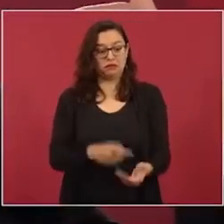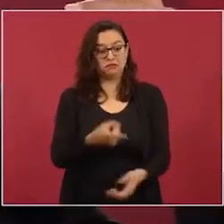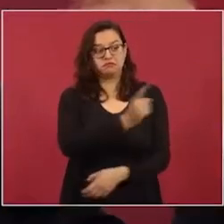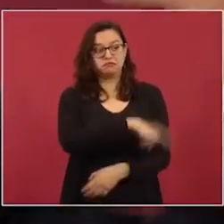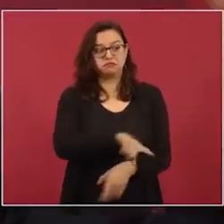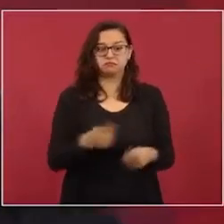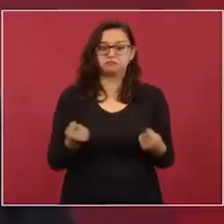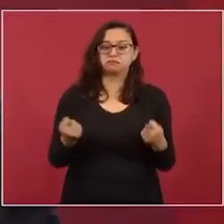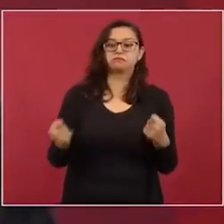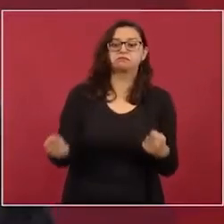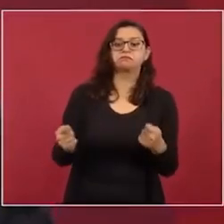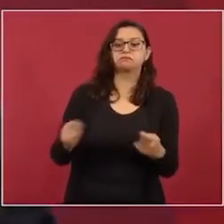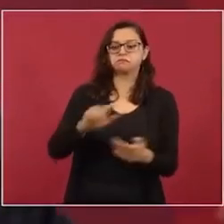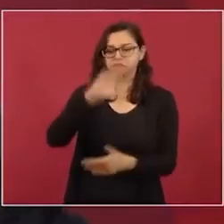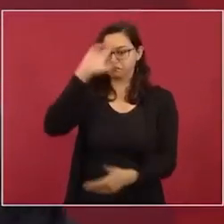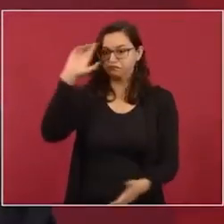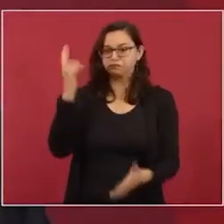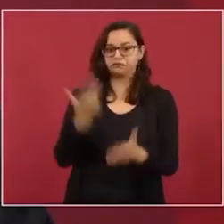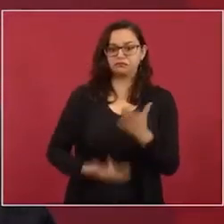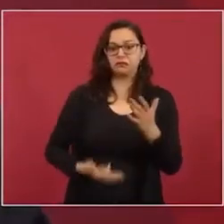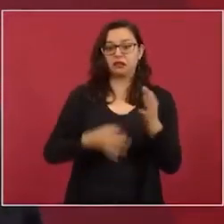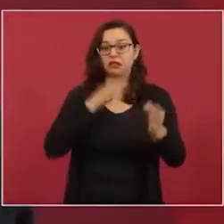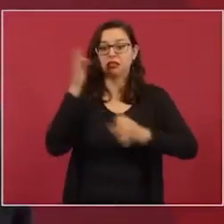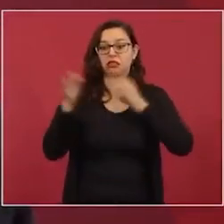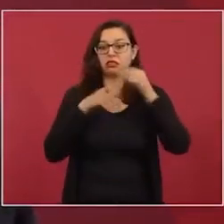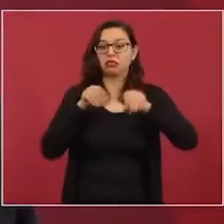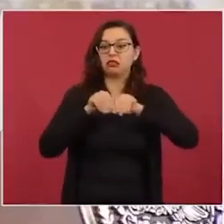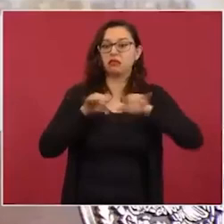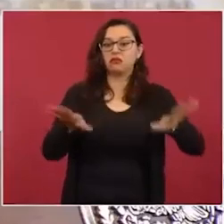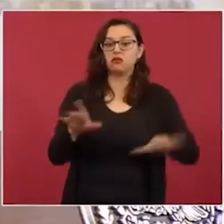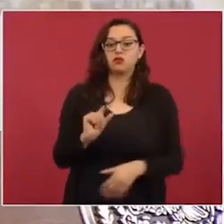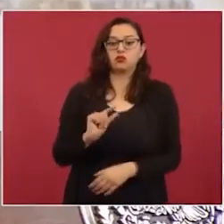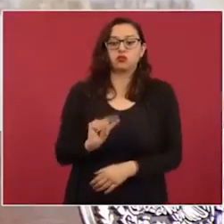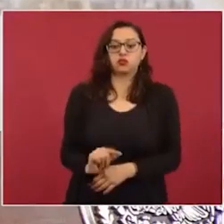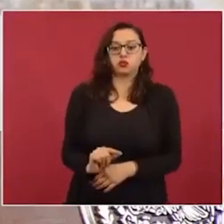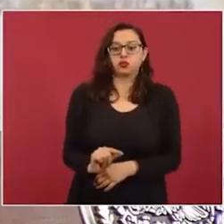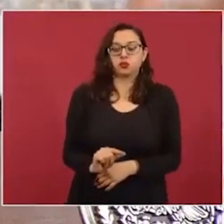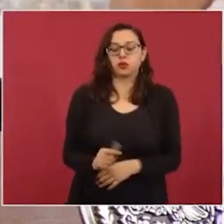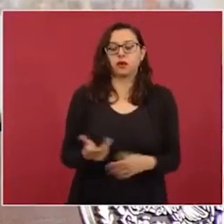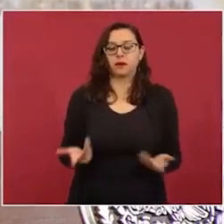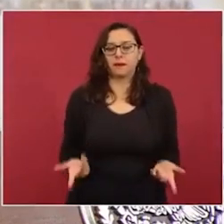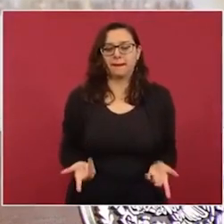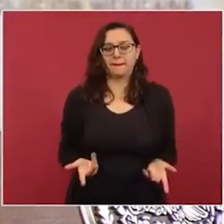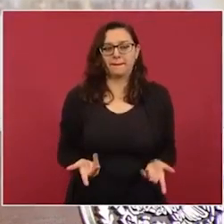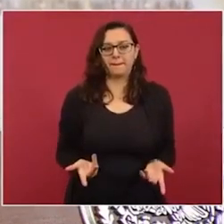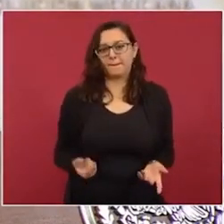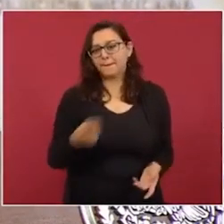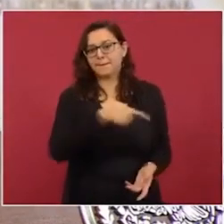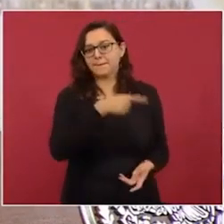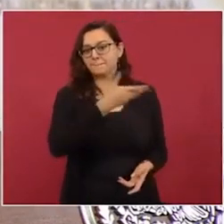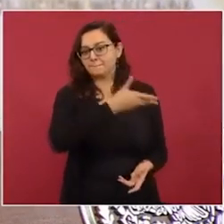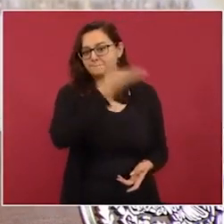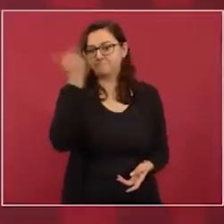no quieren que se sepa de que va a haber una consulta,